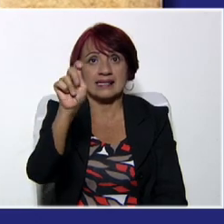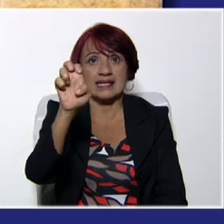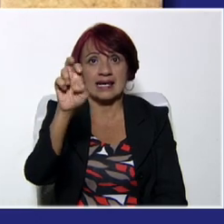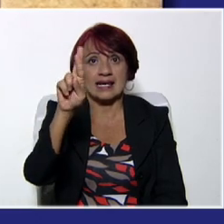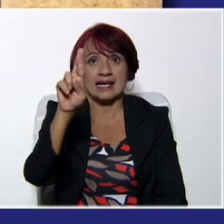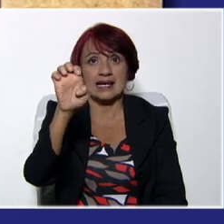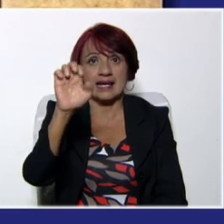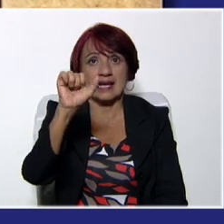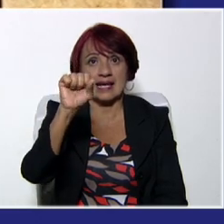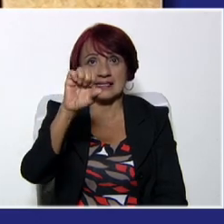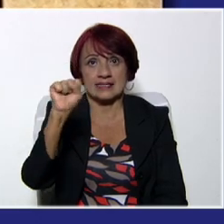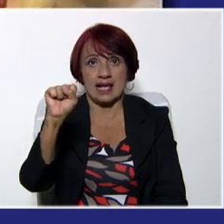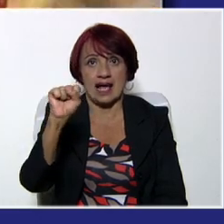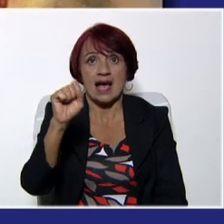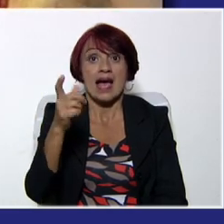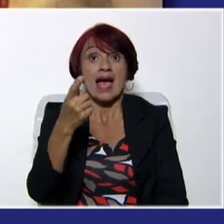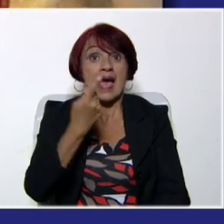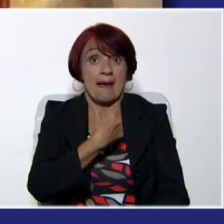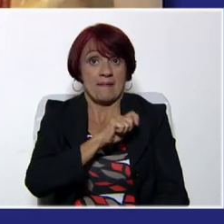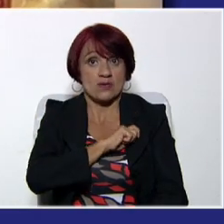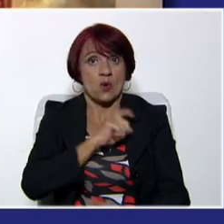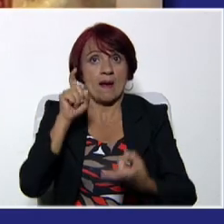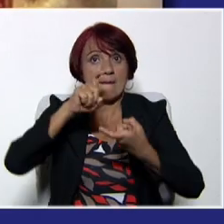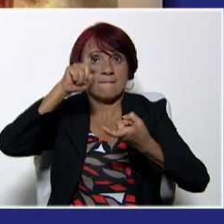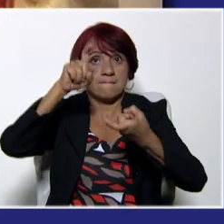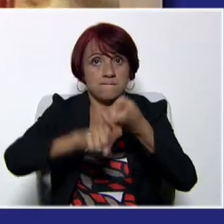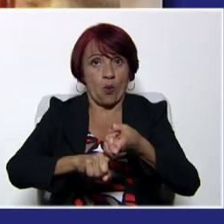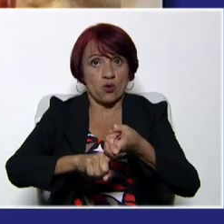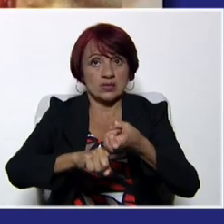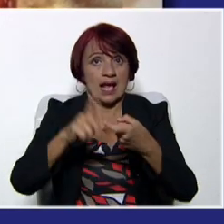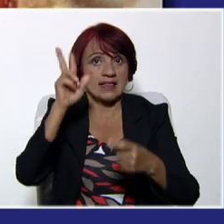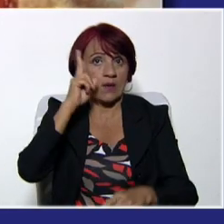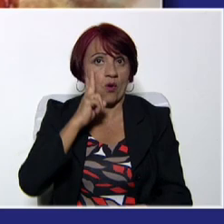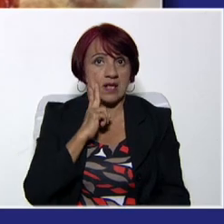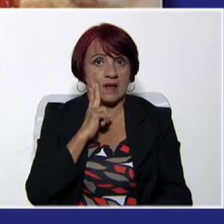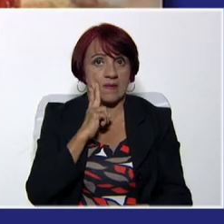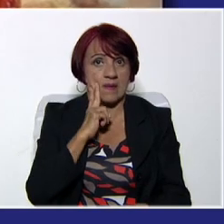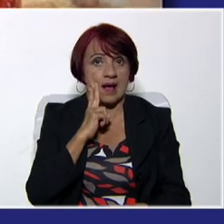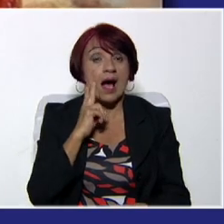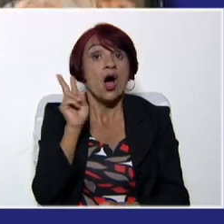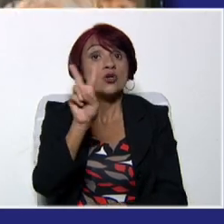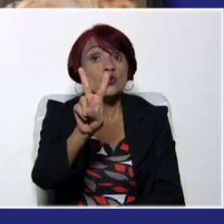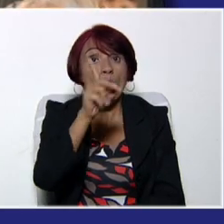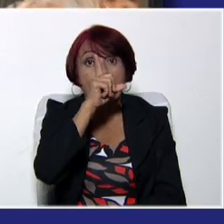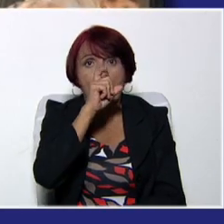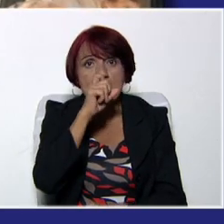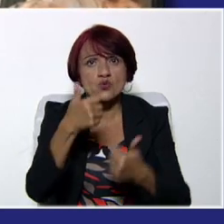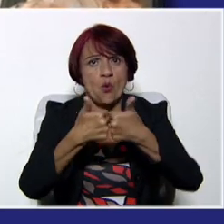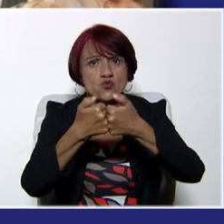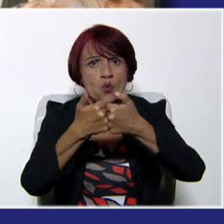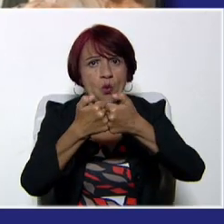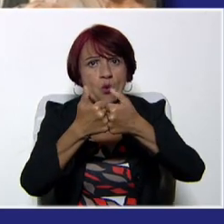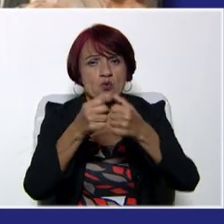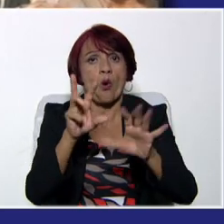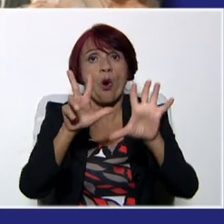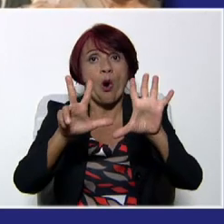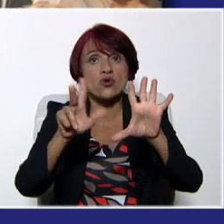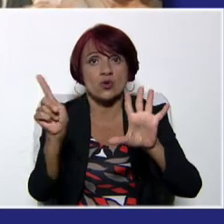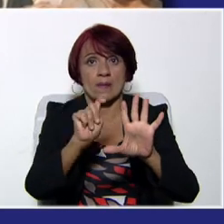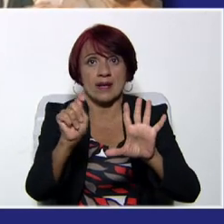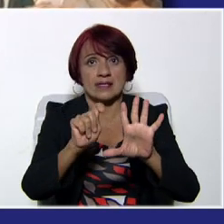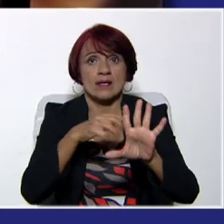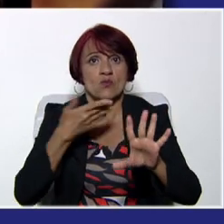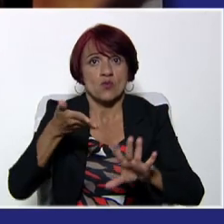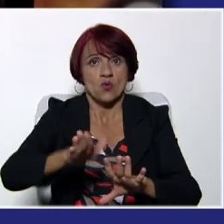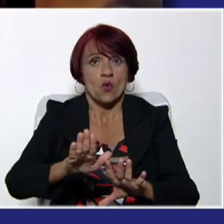Alaiza, española, esposa del libertador Simón Bolívar. Tras solo dos años de noviazgo y ocho meses de matrimonio,